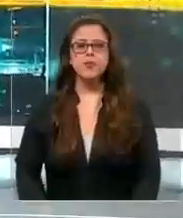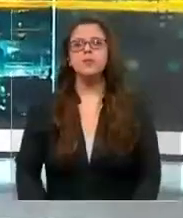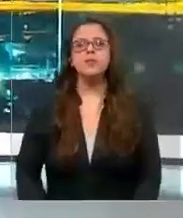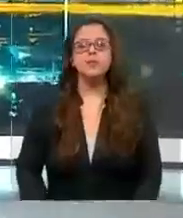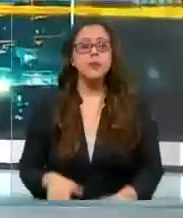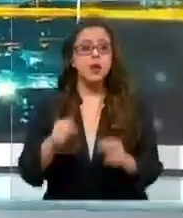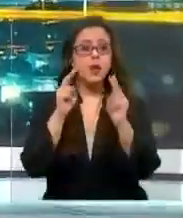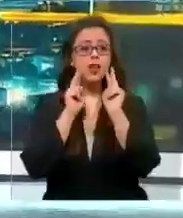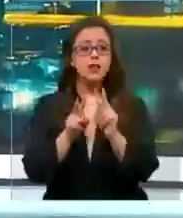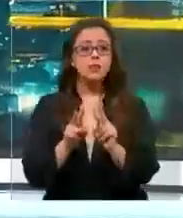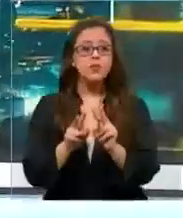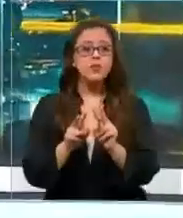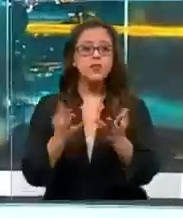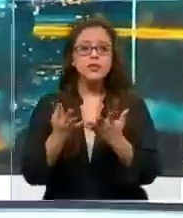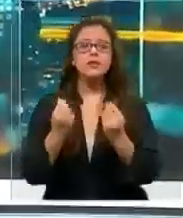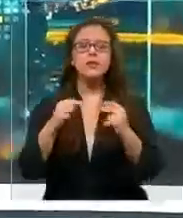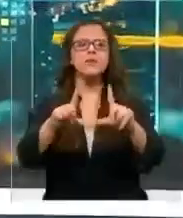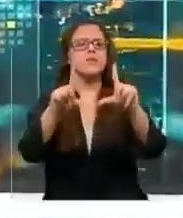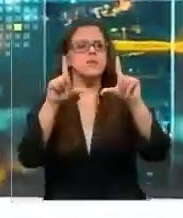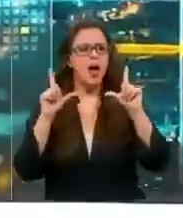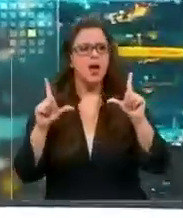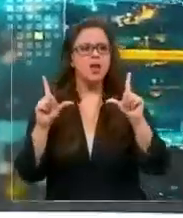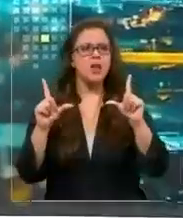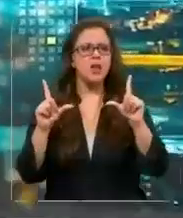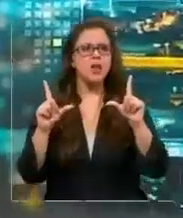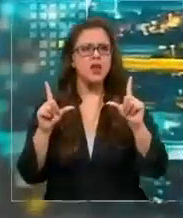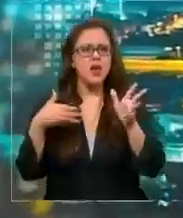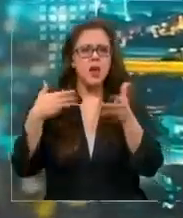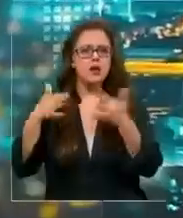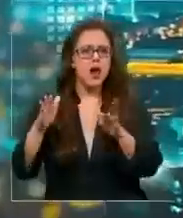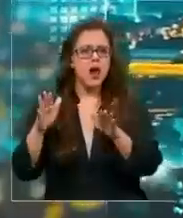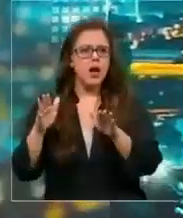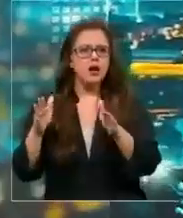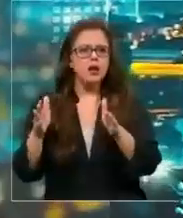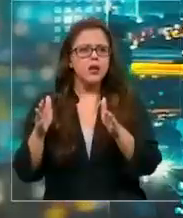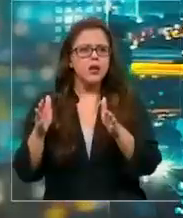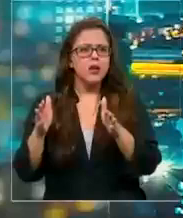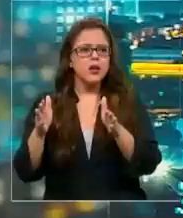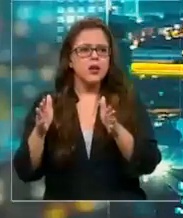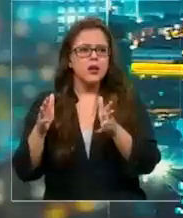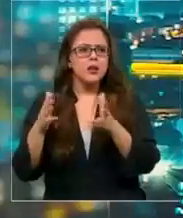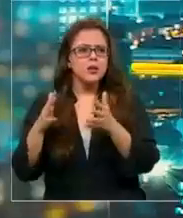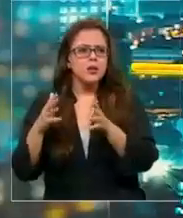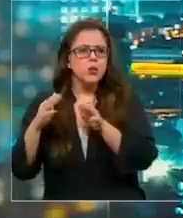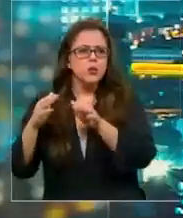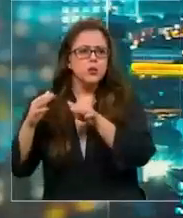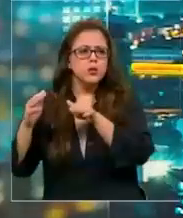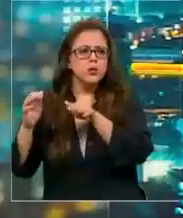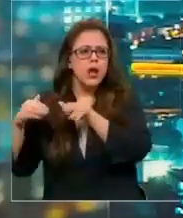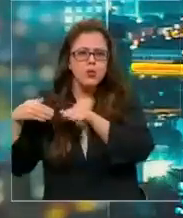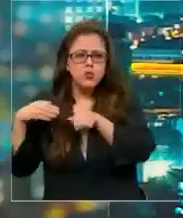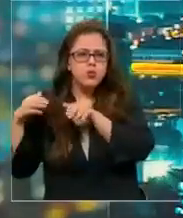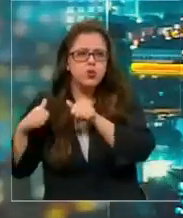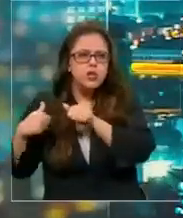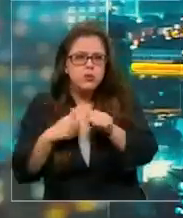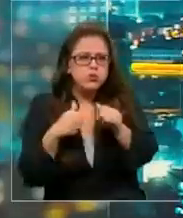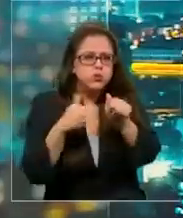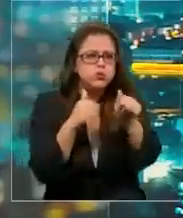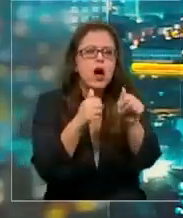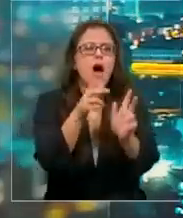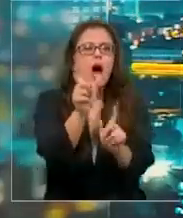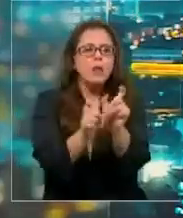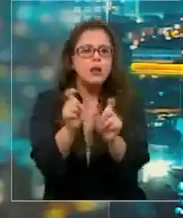Lo que vamos a ver a continuación son imágenes de una singular persecución contra un grupo de ladrones que fueron sorprendidos robando dos